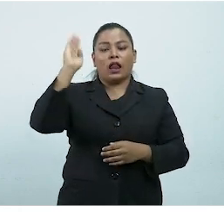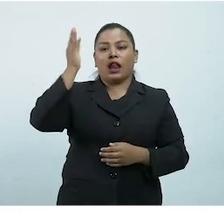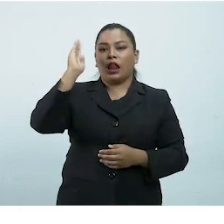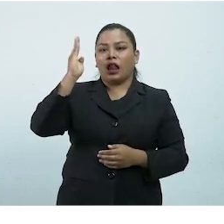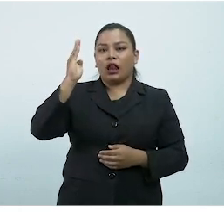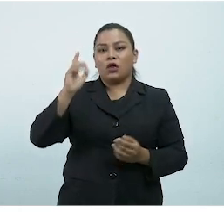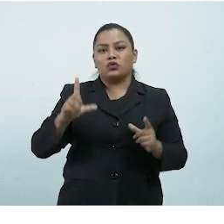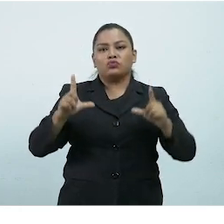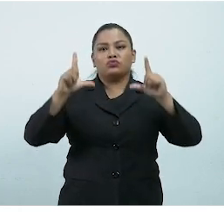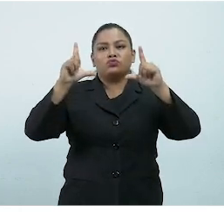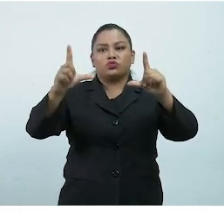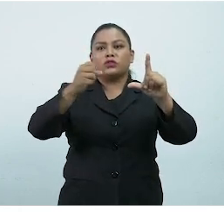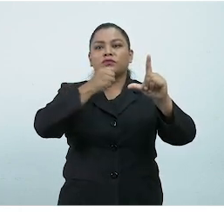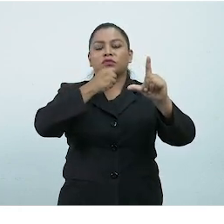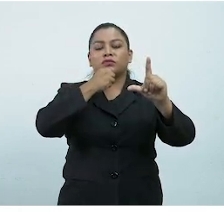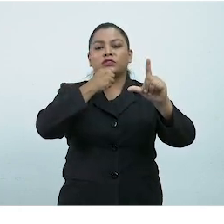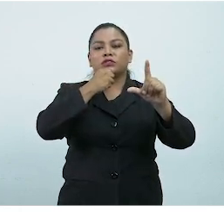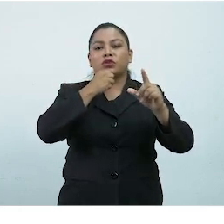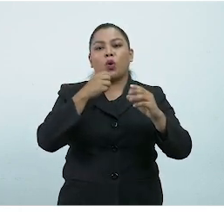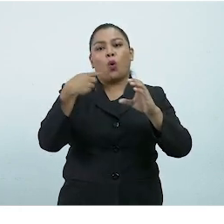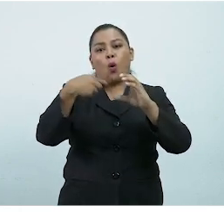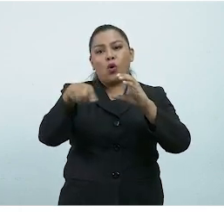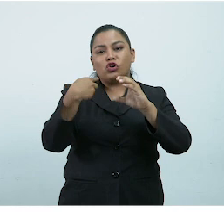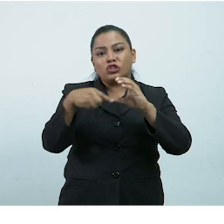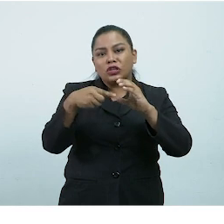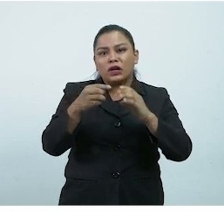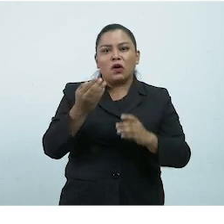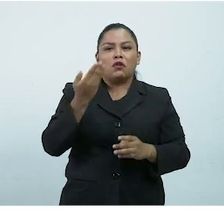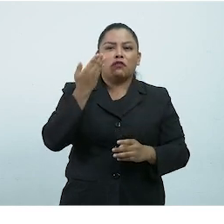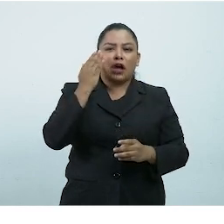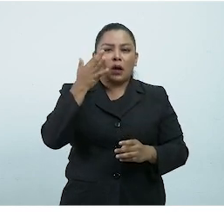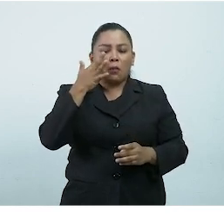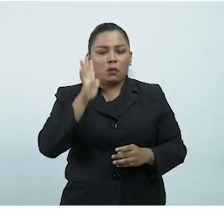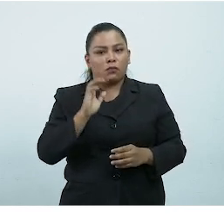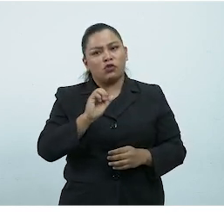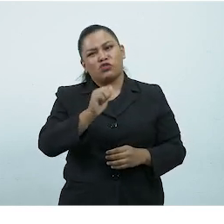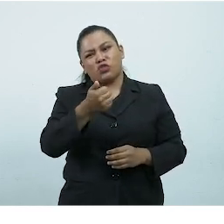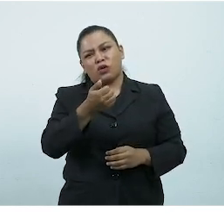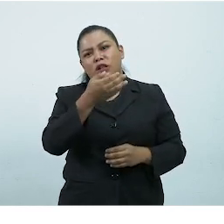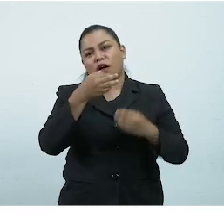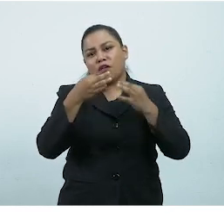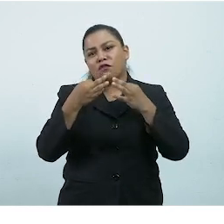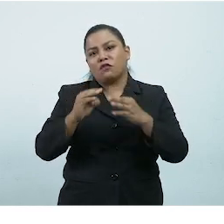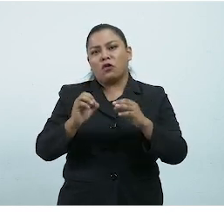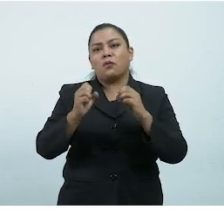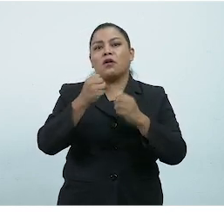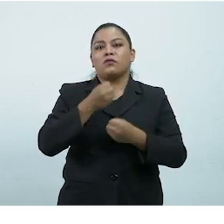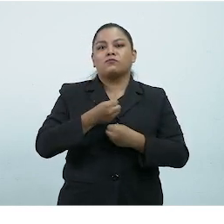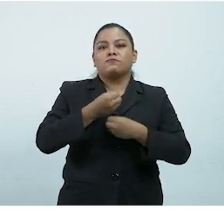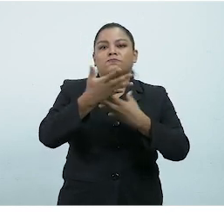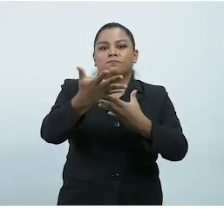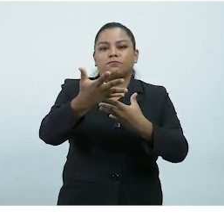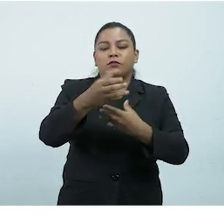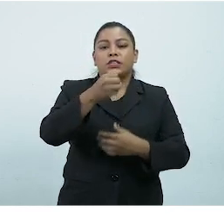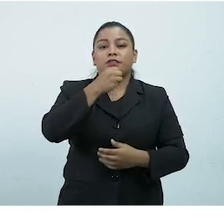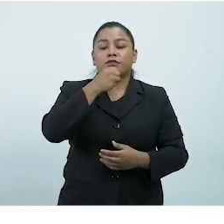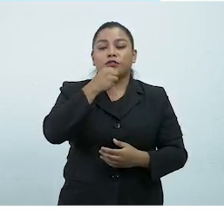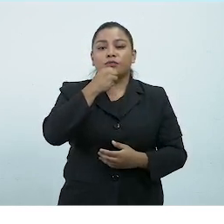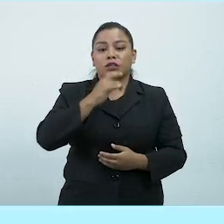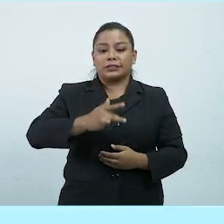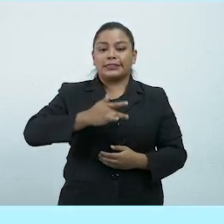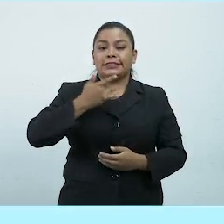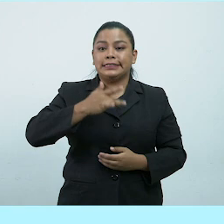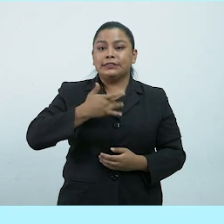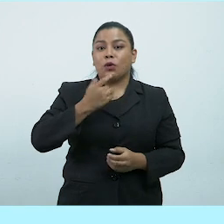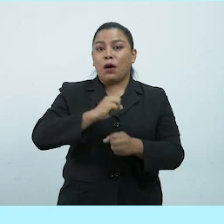carteleras, correos electrónicos, redes sociales U otros medios que permiten transmitir la información sobre los síntomas